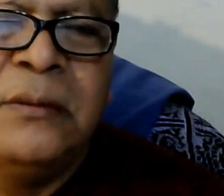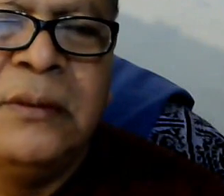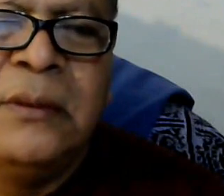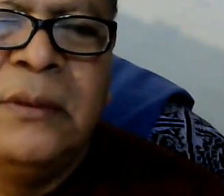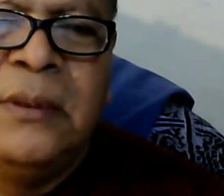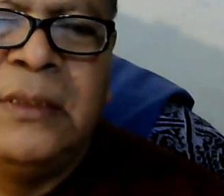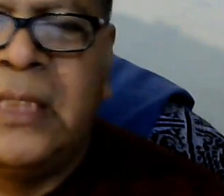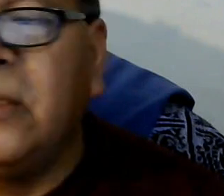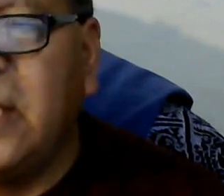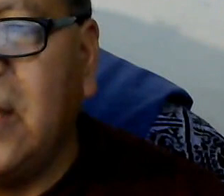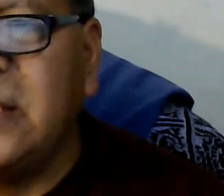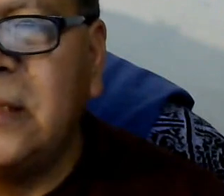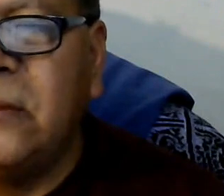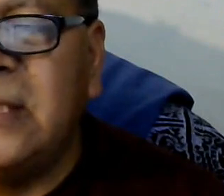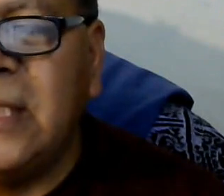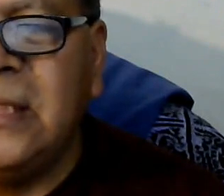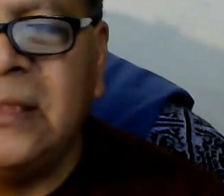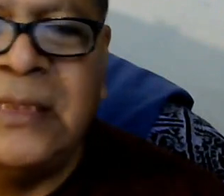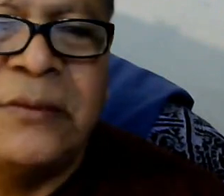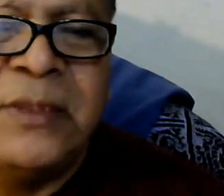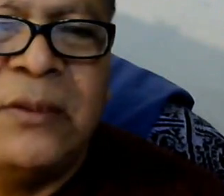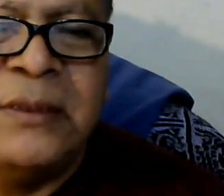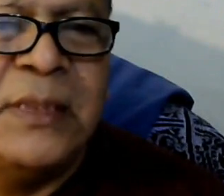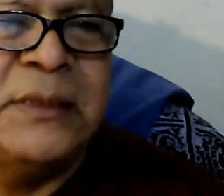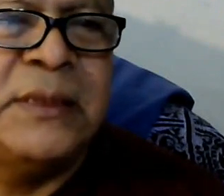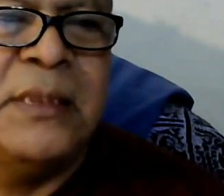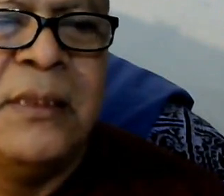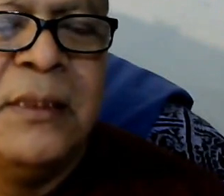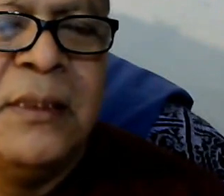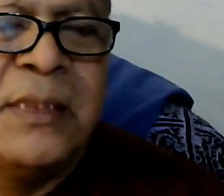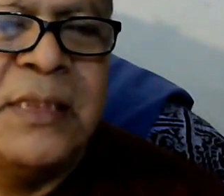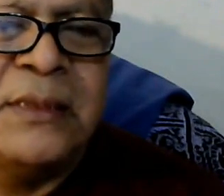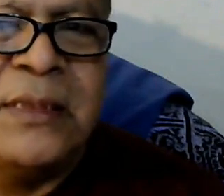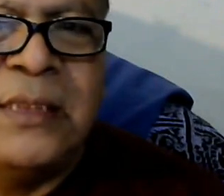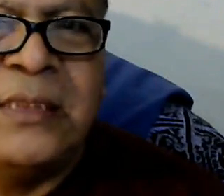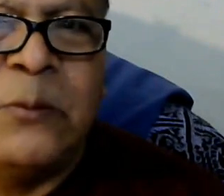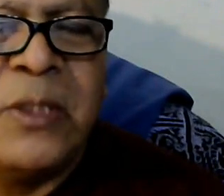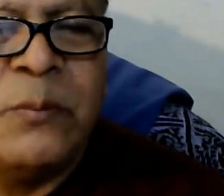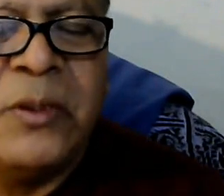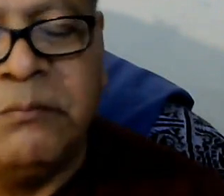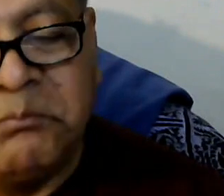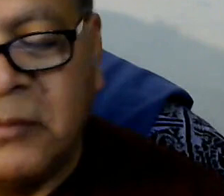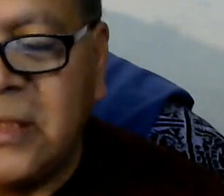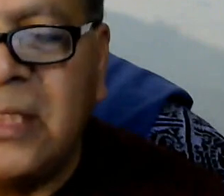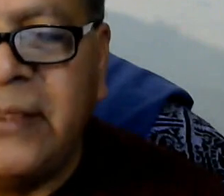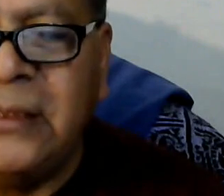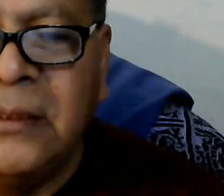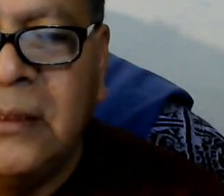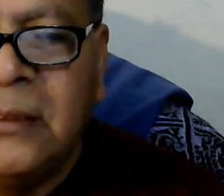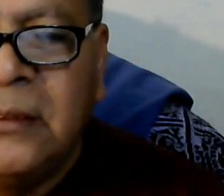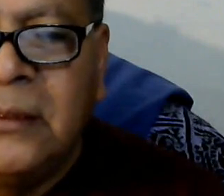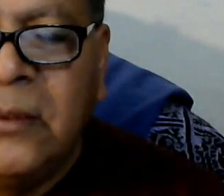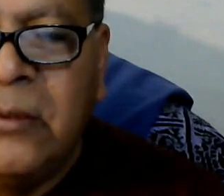México así que donde quiera que tú estés escuchando y estés este que estás en desecuerdo pero así es la